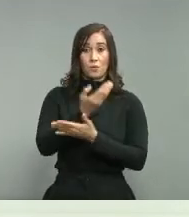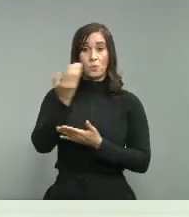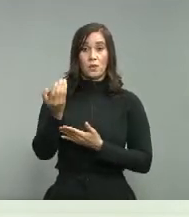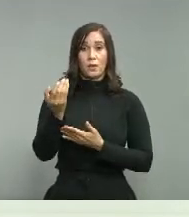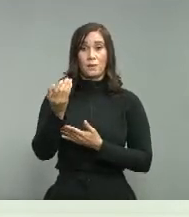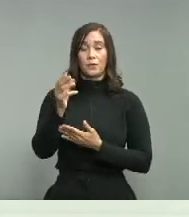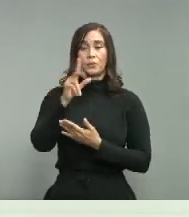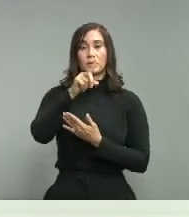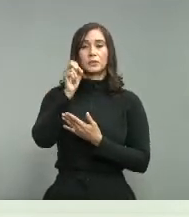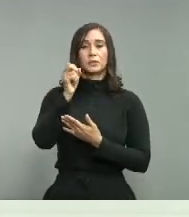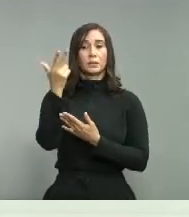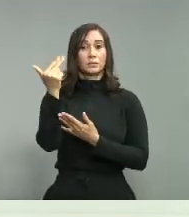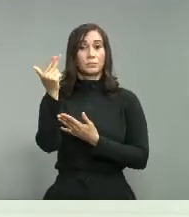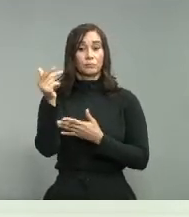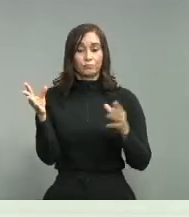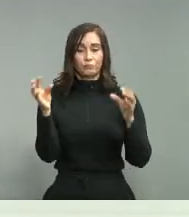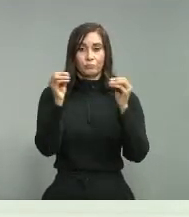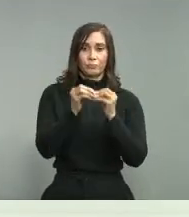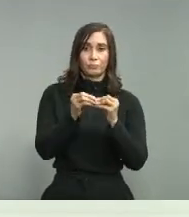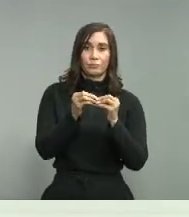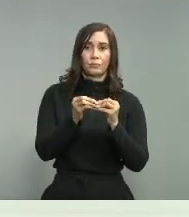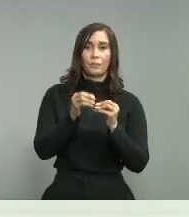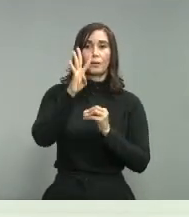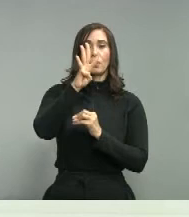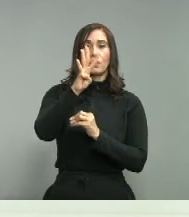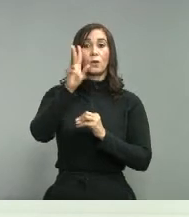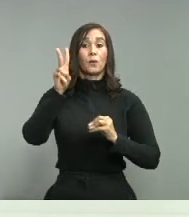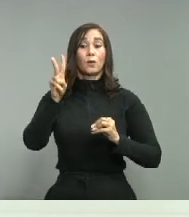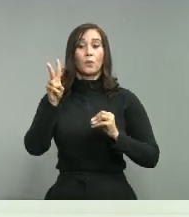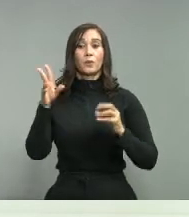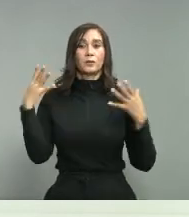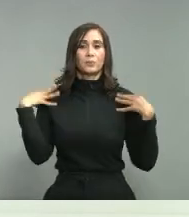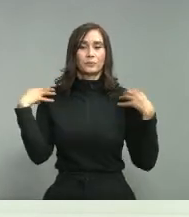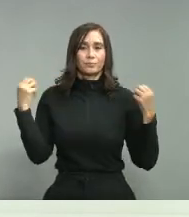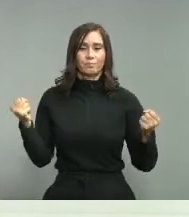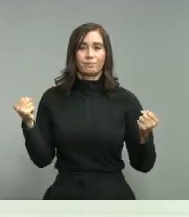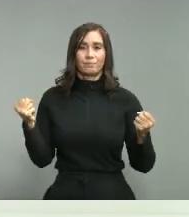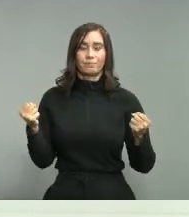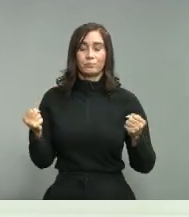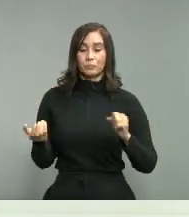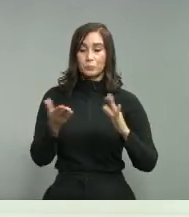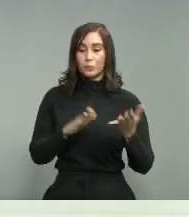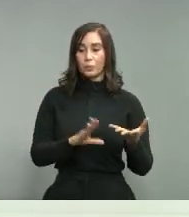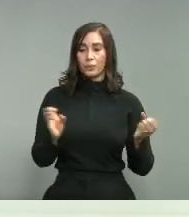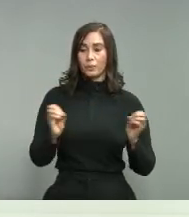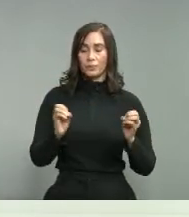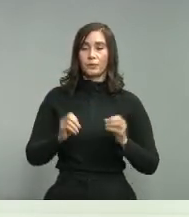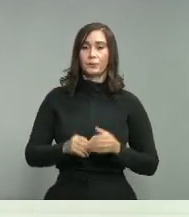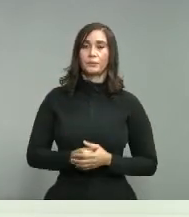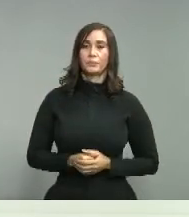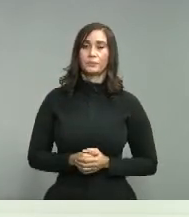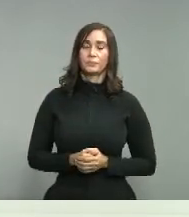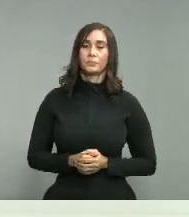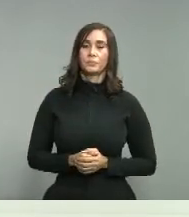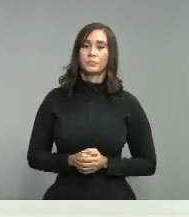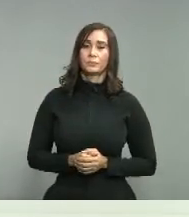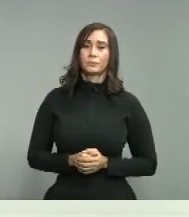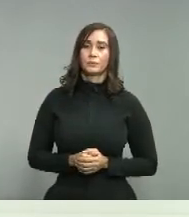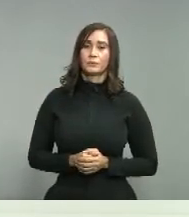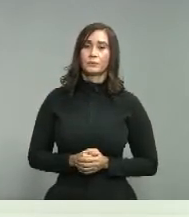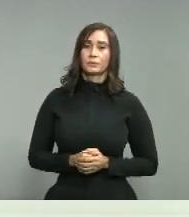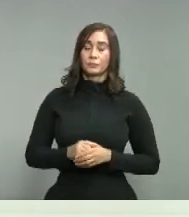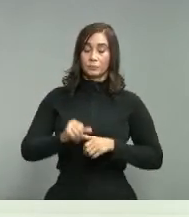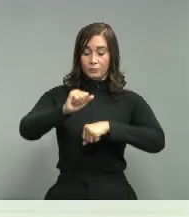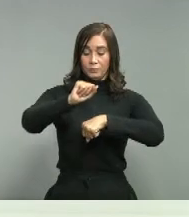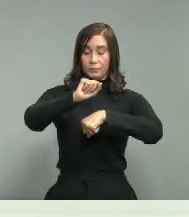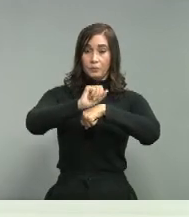113 acumulados 42 recuperados 0 fallecimiento Monte